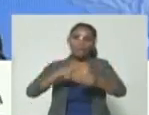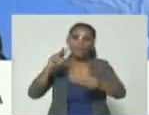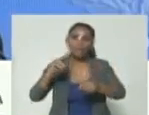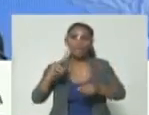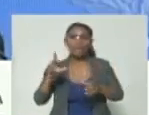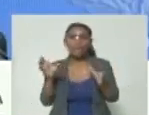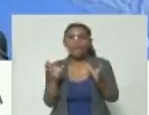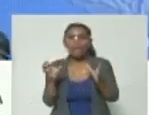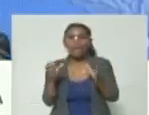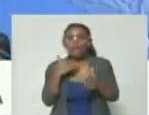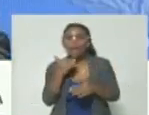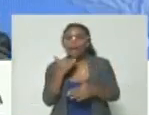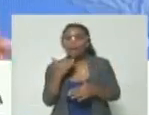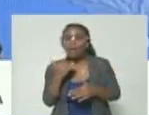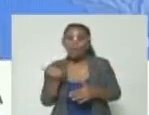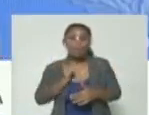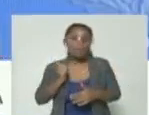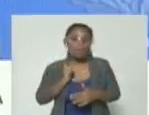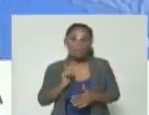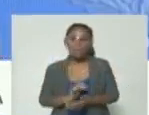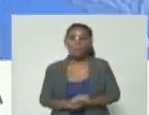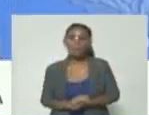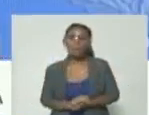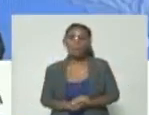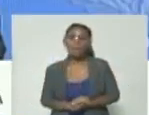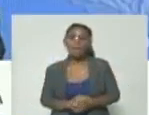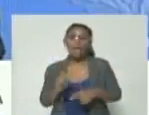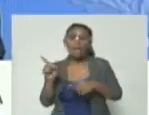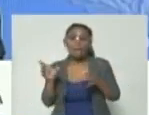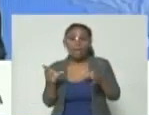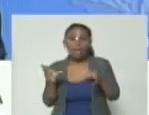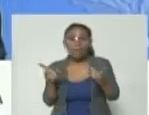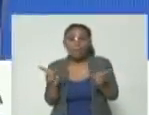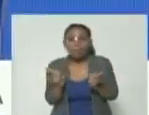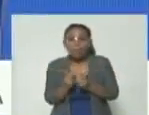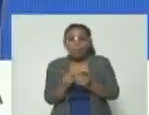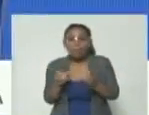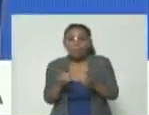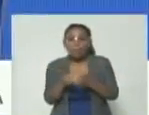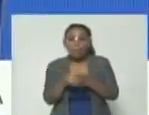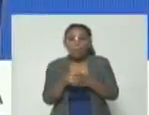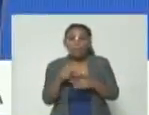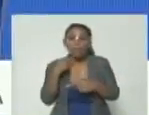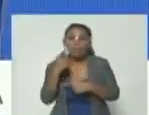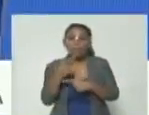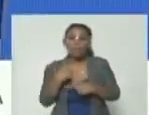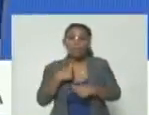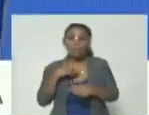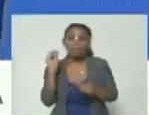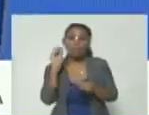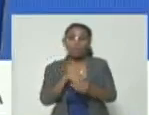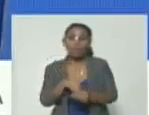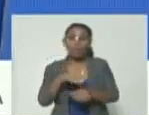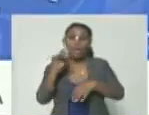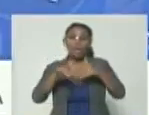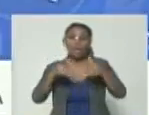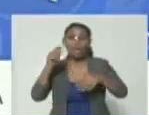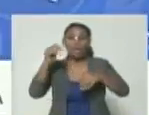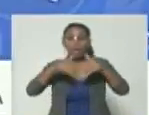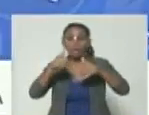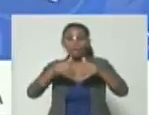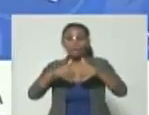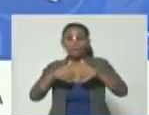signo que sea es decir este pequeño grupo Gilbert Caro lo dice yo me estoy metiendo en las elecciones de alcalde